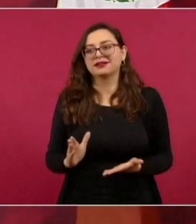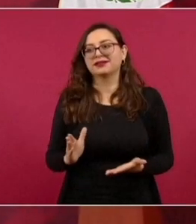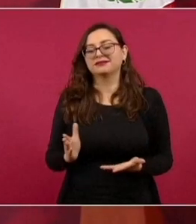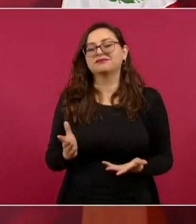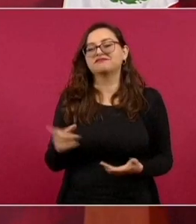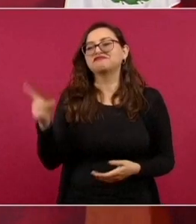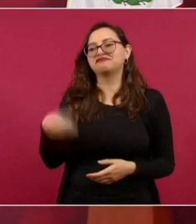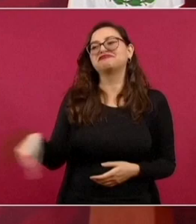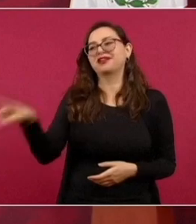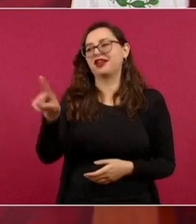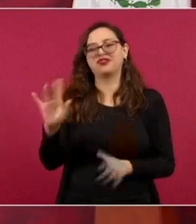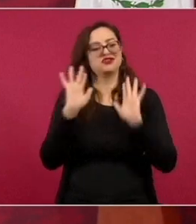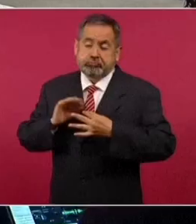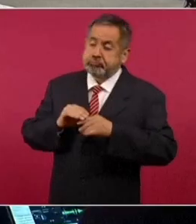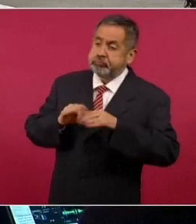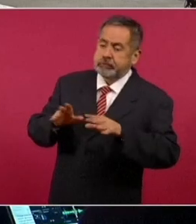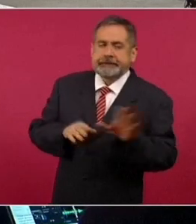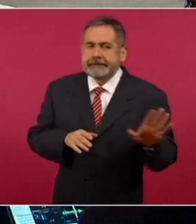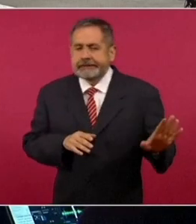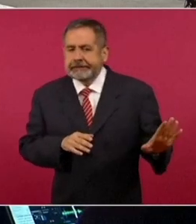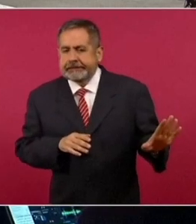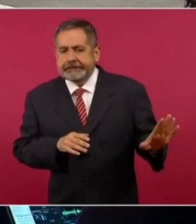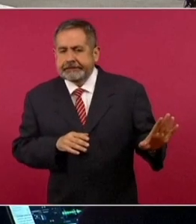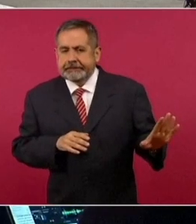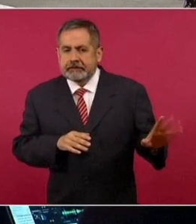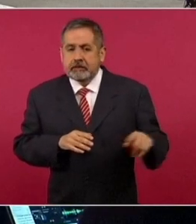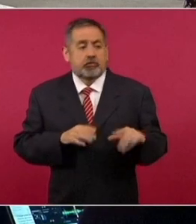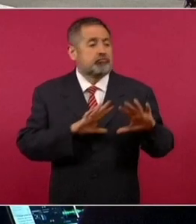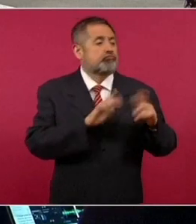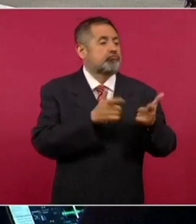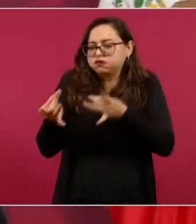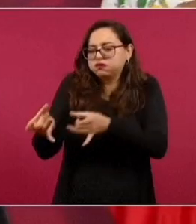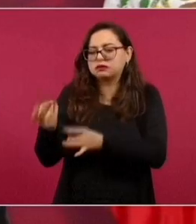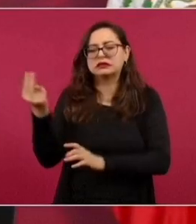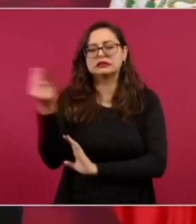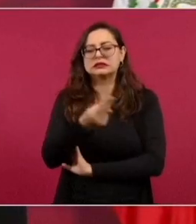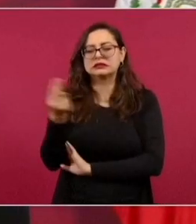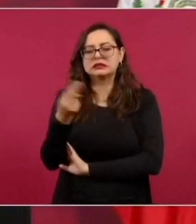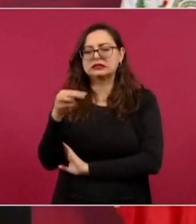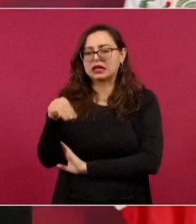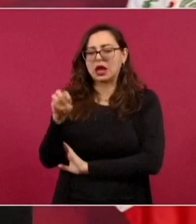golpista. El jueves pidió que se respeten los derechos del exmandatario y de su familia.